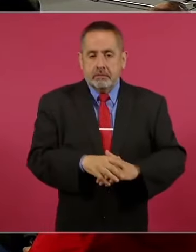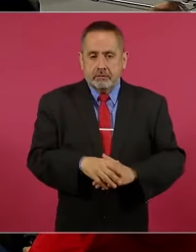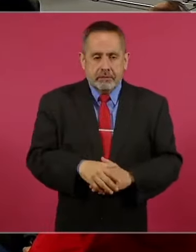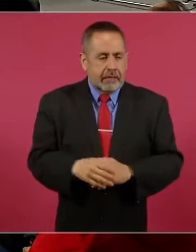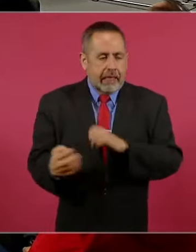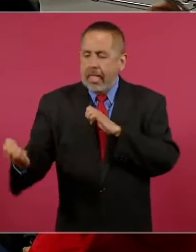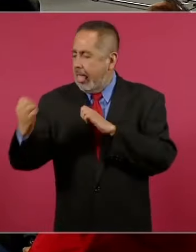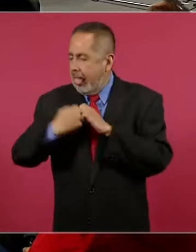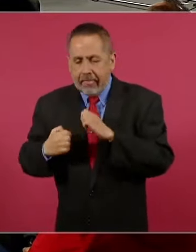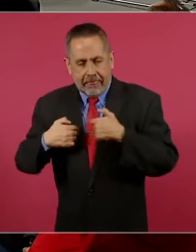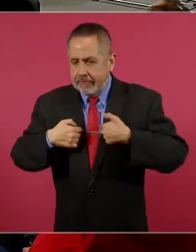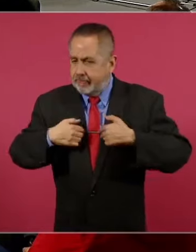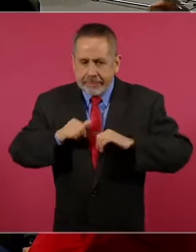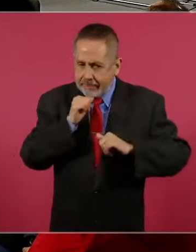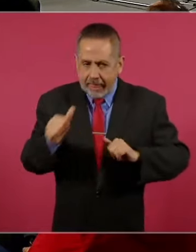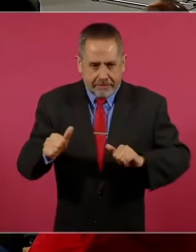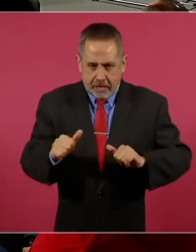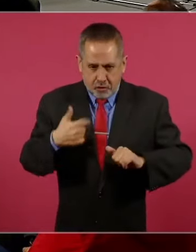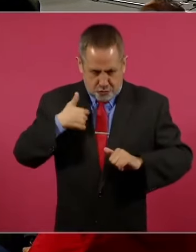engañó.